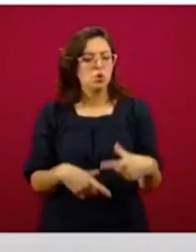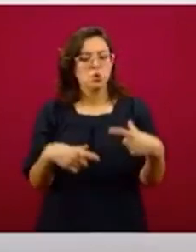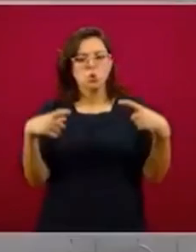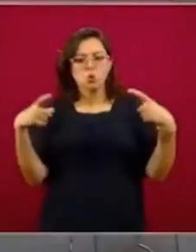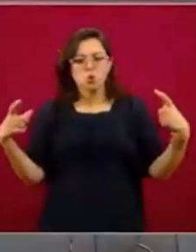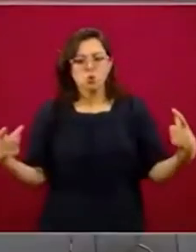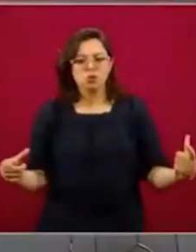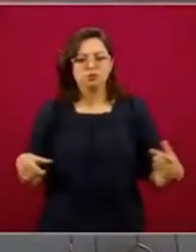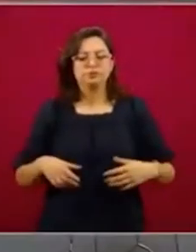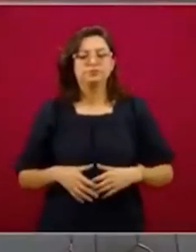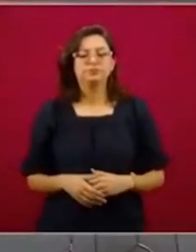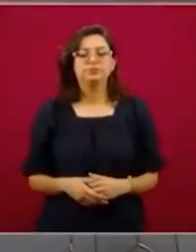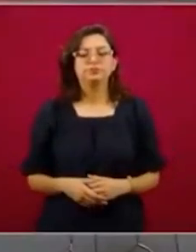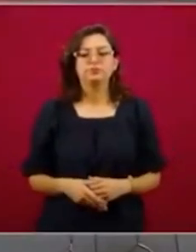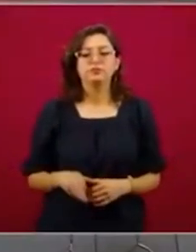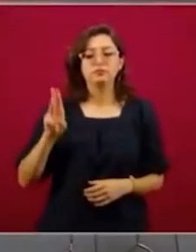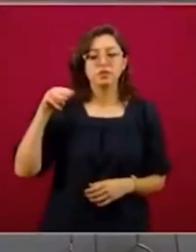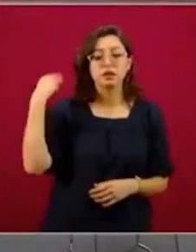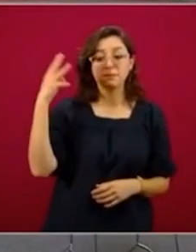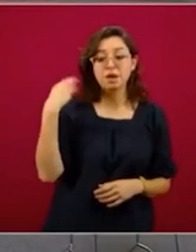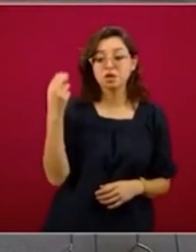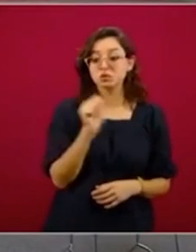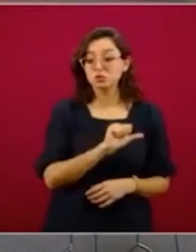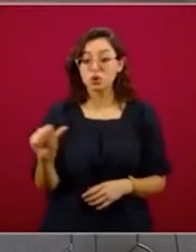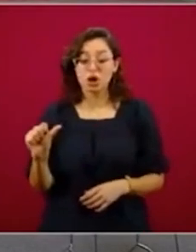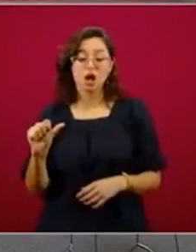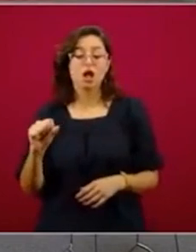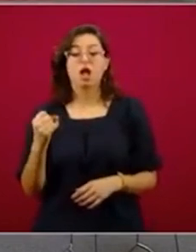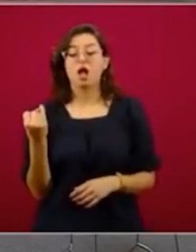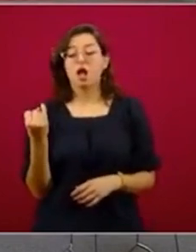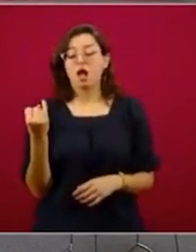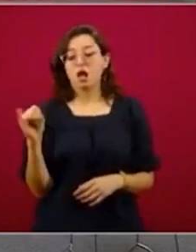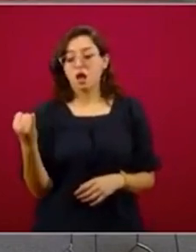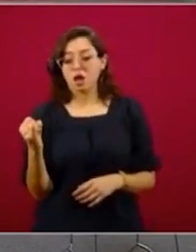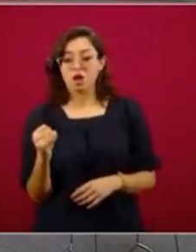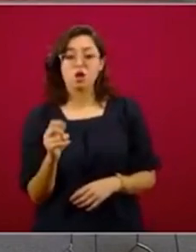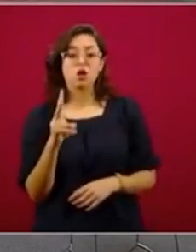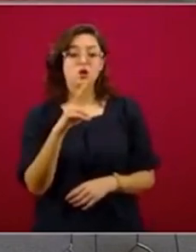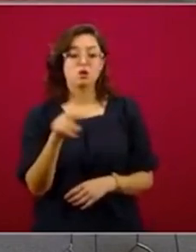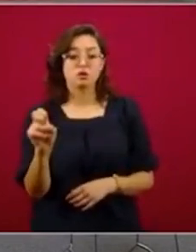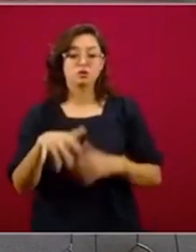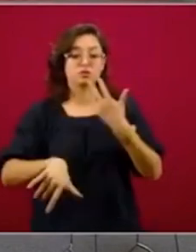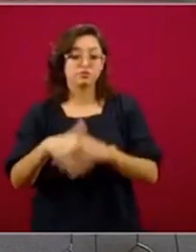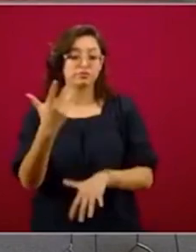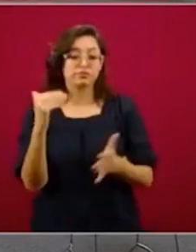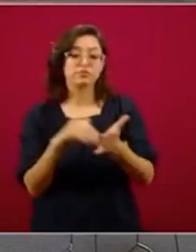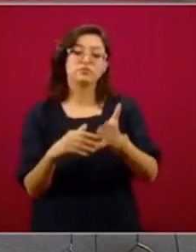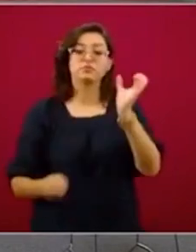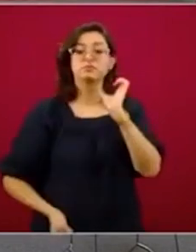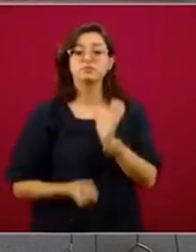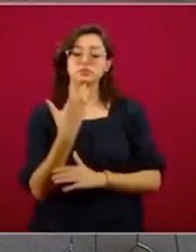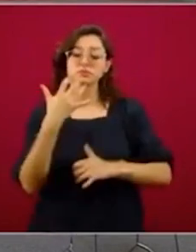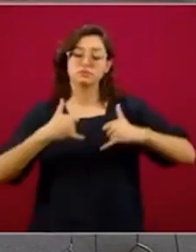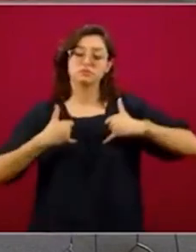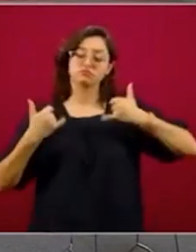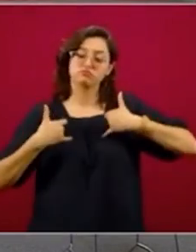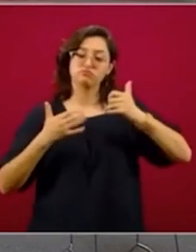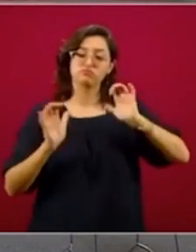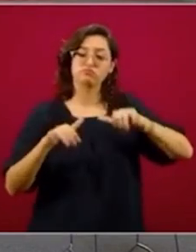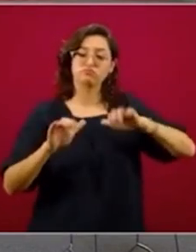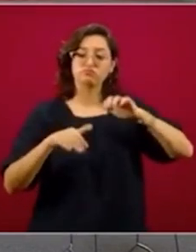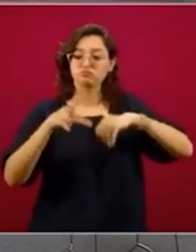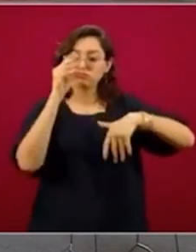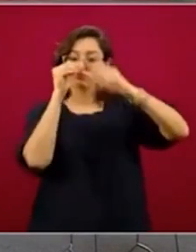acelerando. De marzo a junio se han incorporado 215 mil nuevos aprendices, de los cuales